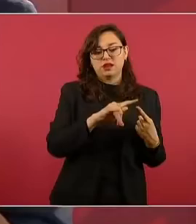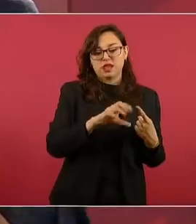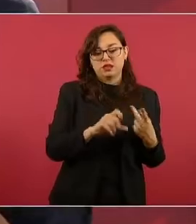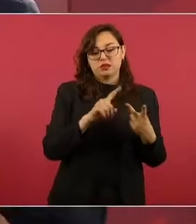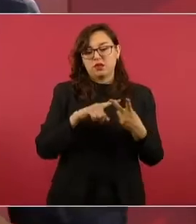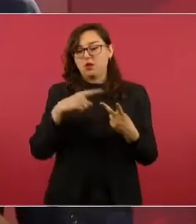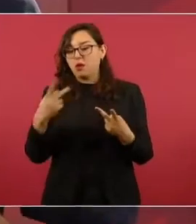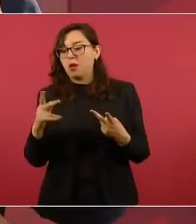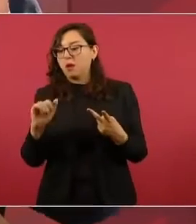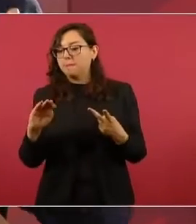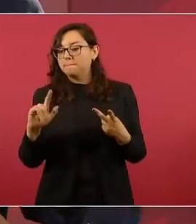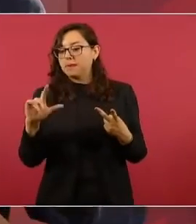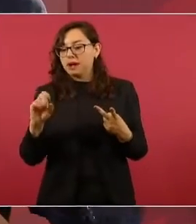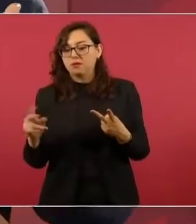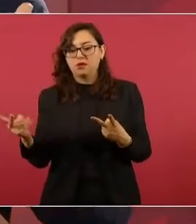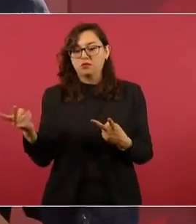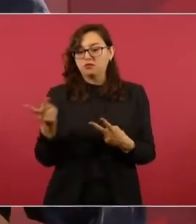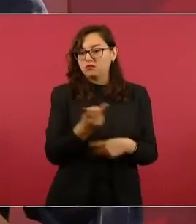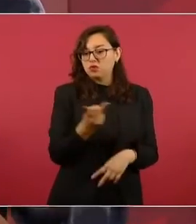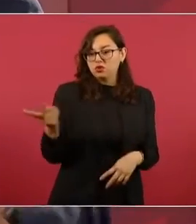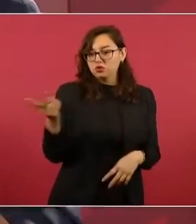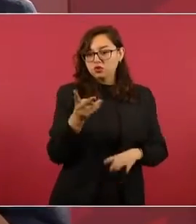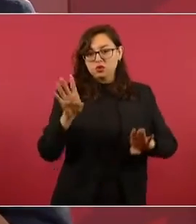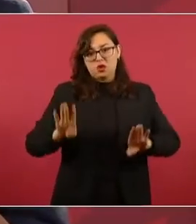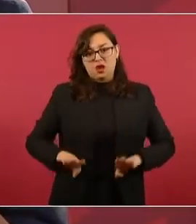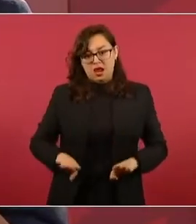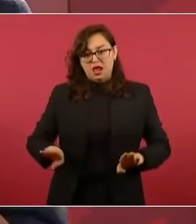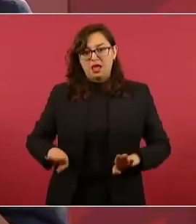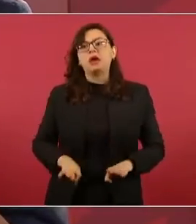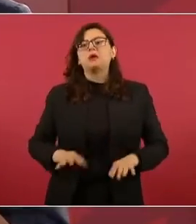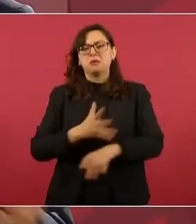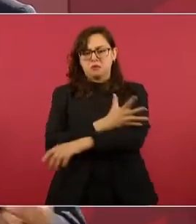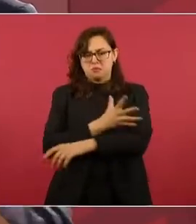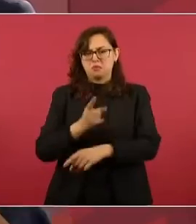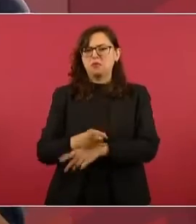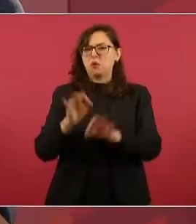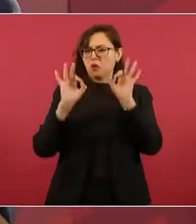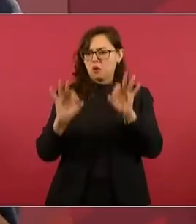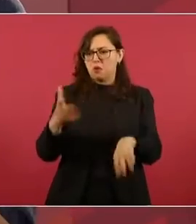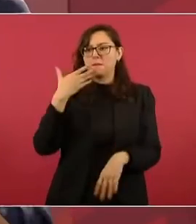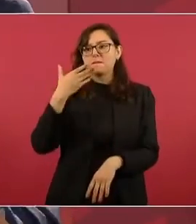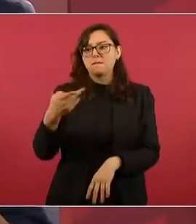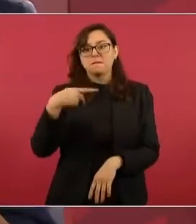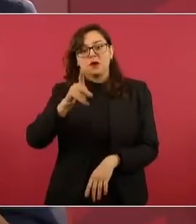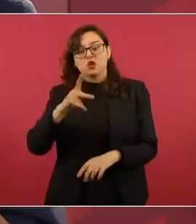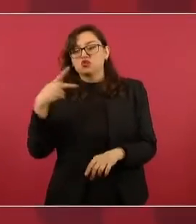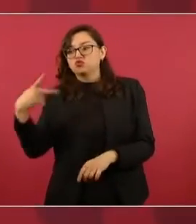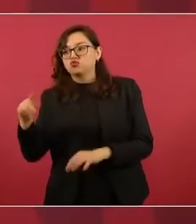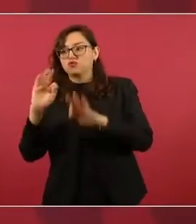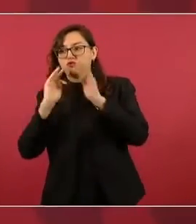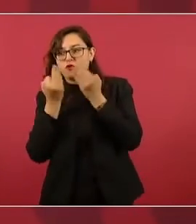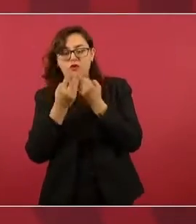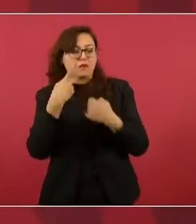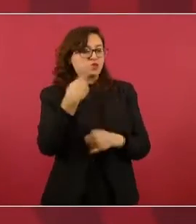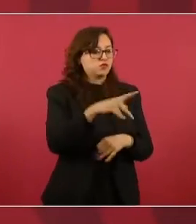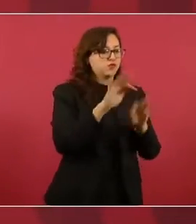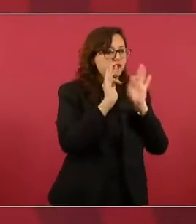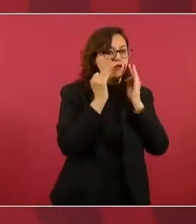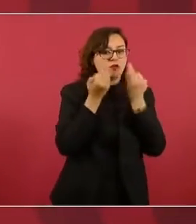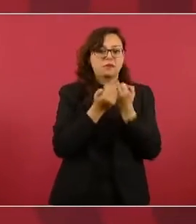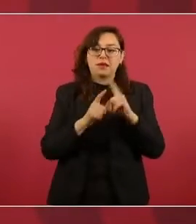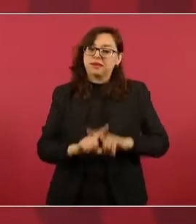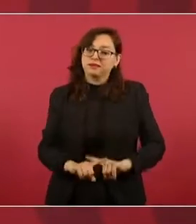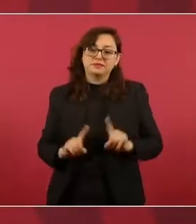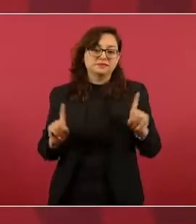los dos muy buenos, Santiago y Pablo, pero con